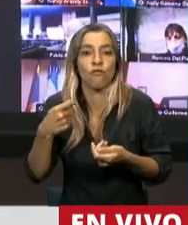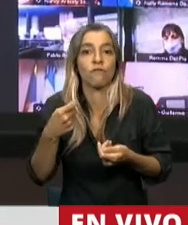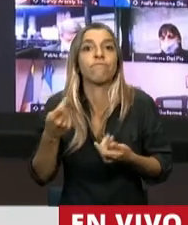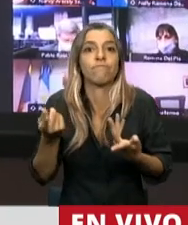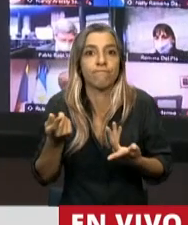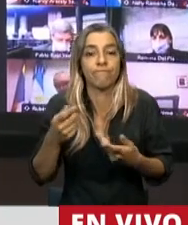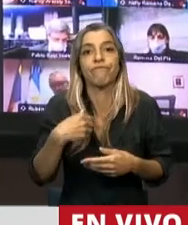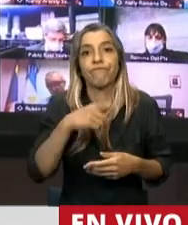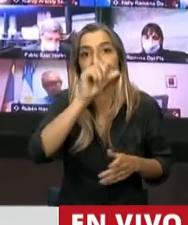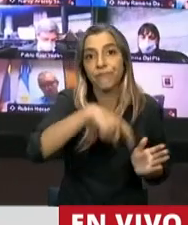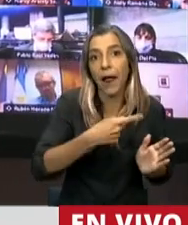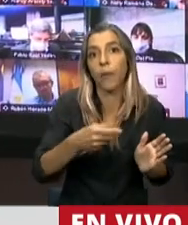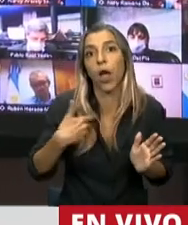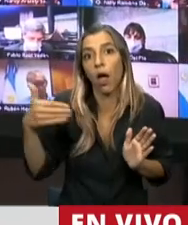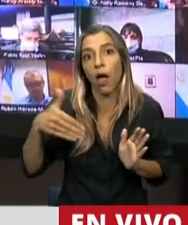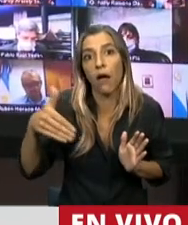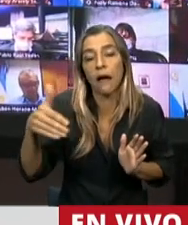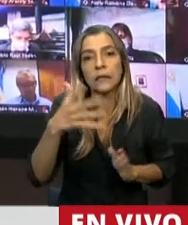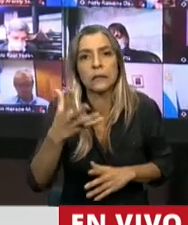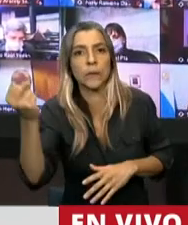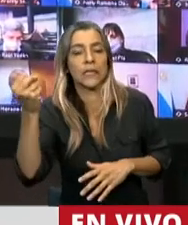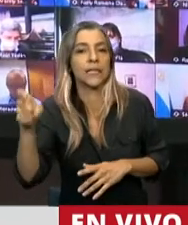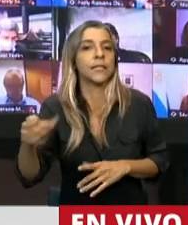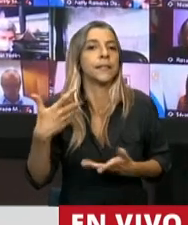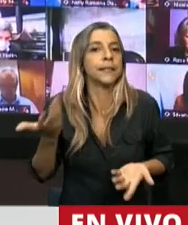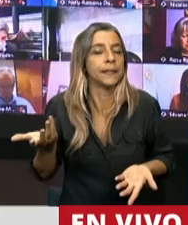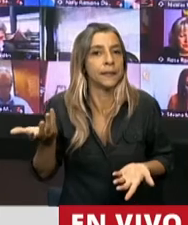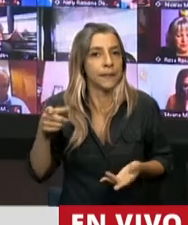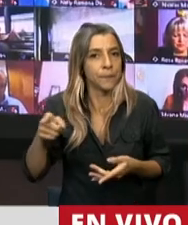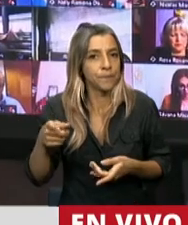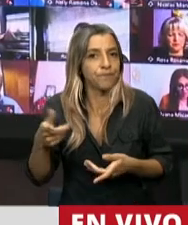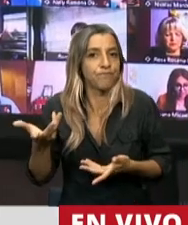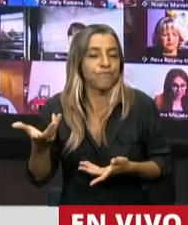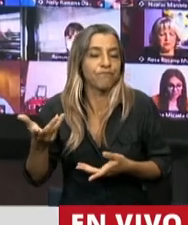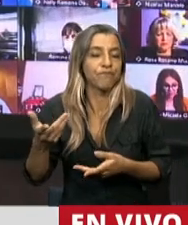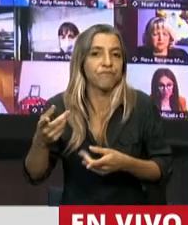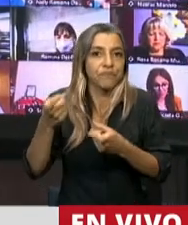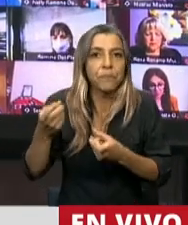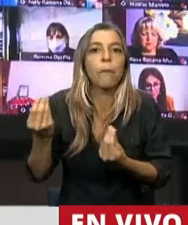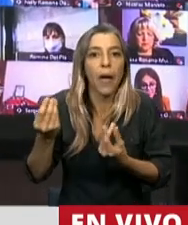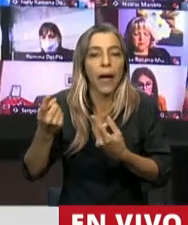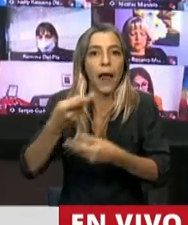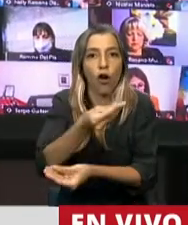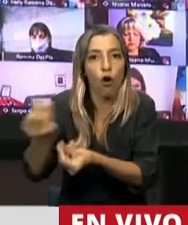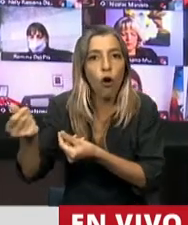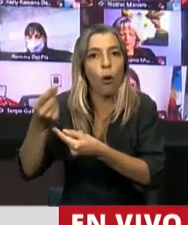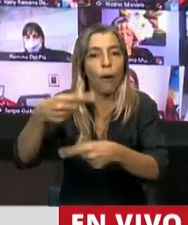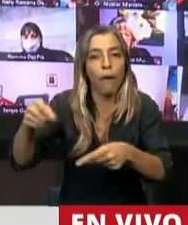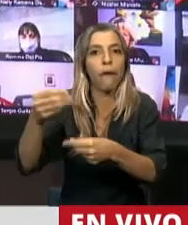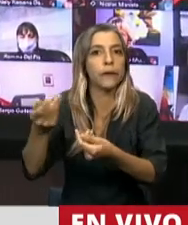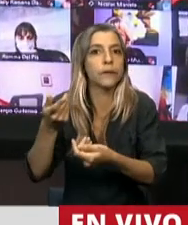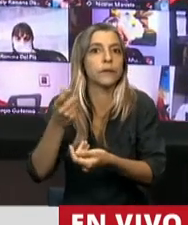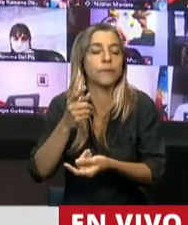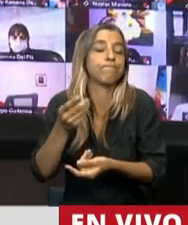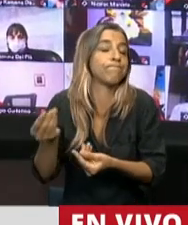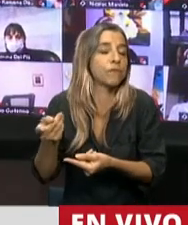inmediato por el mismo. Como dijo la diputada Vallejos y también la diputada Elena, son la parte más débil de los actores del sistema y tenemos